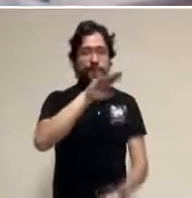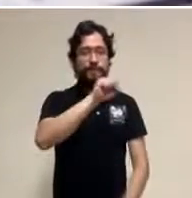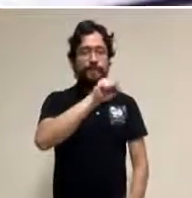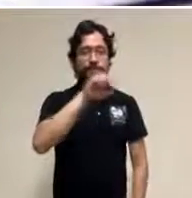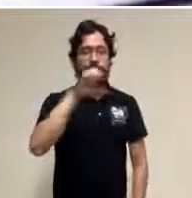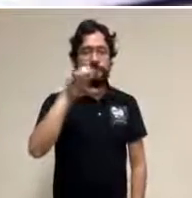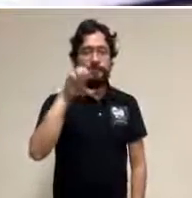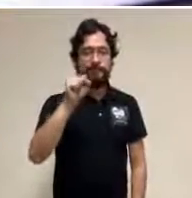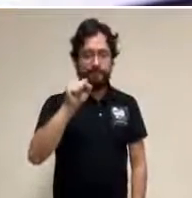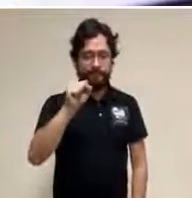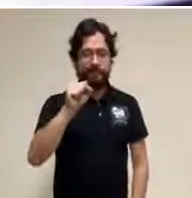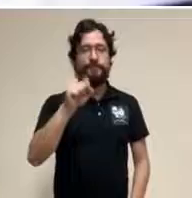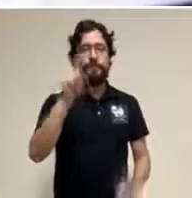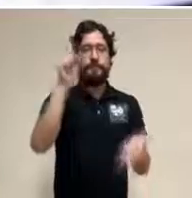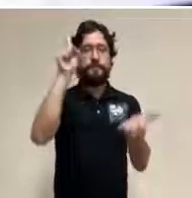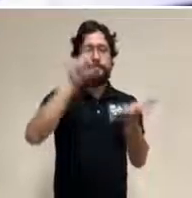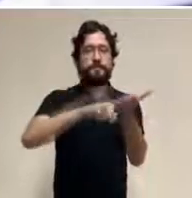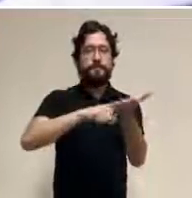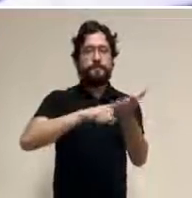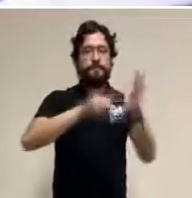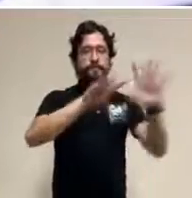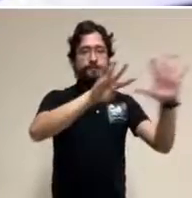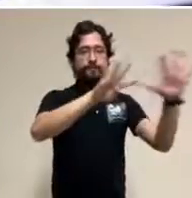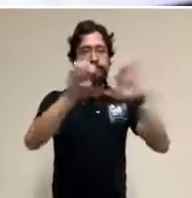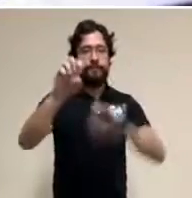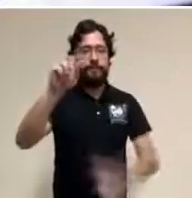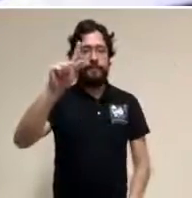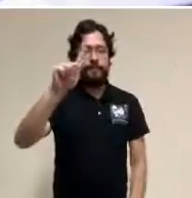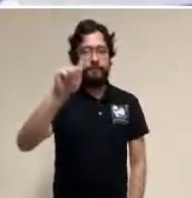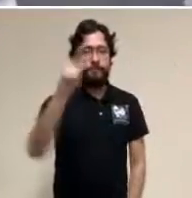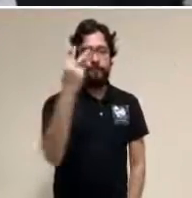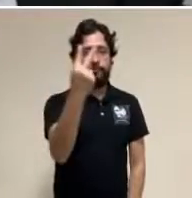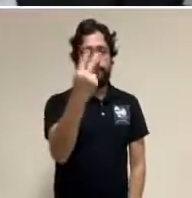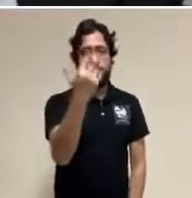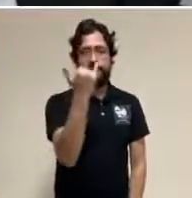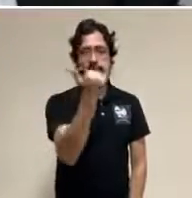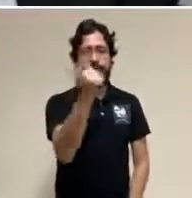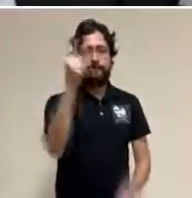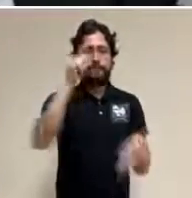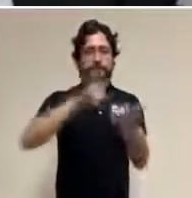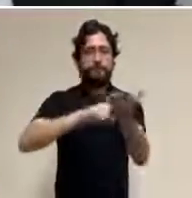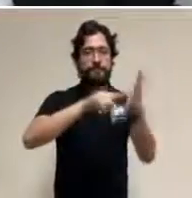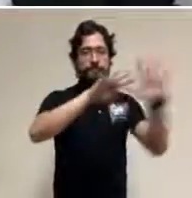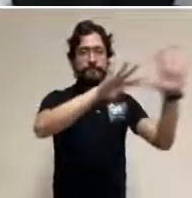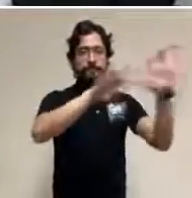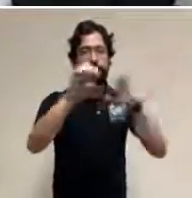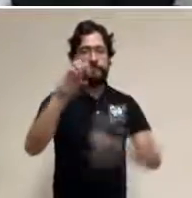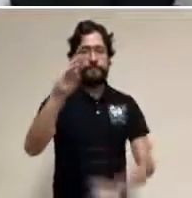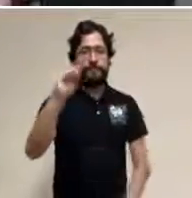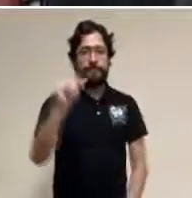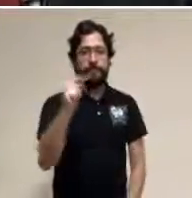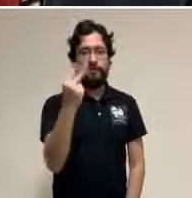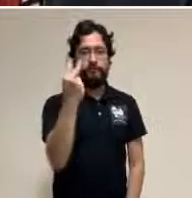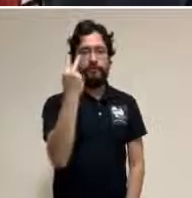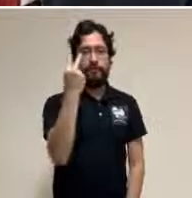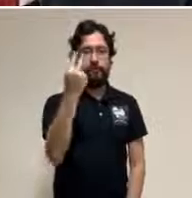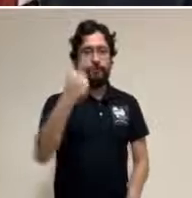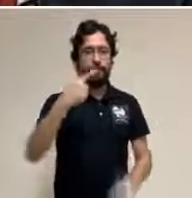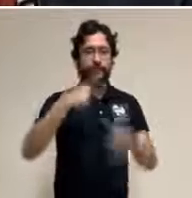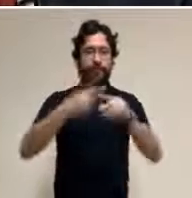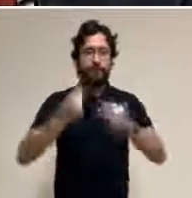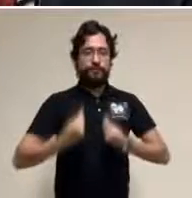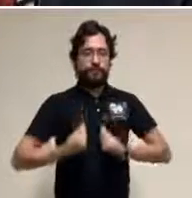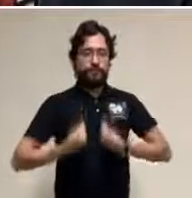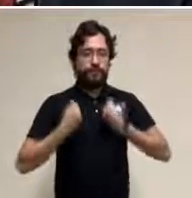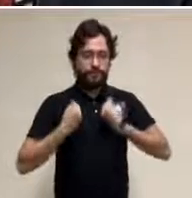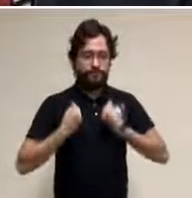A todos los pensionados del Instituto Mexicano del Seguro Social, a partir de abril, ese recurso les será depositado